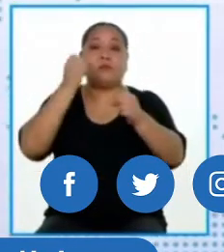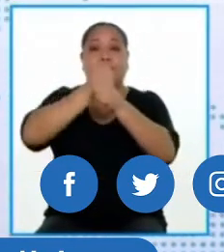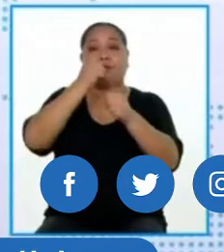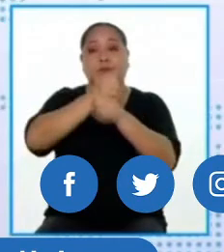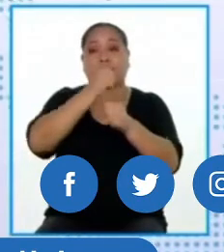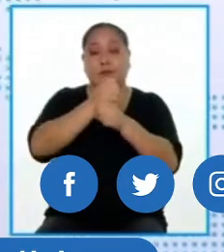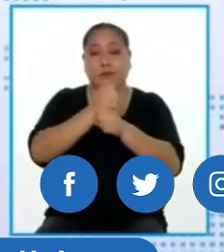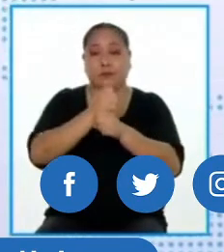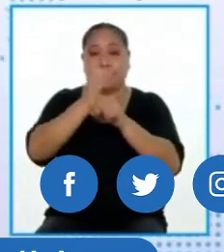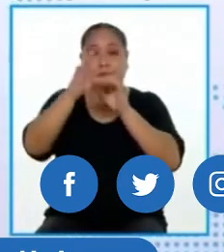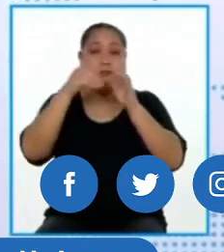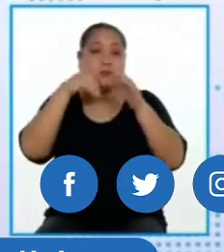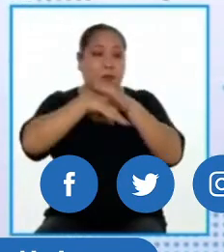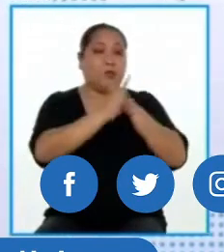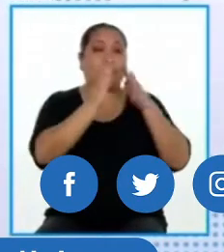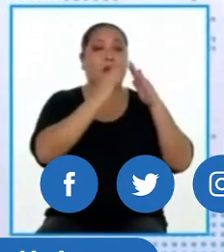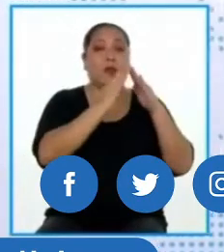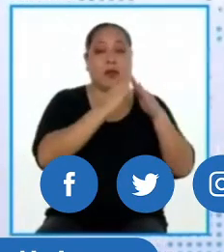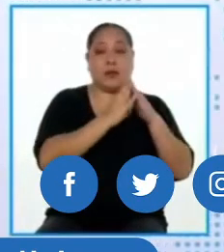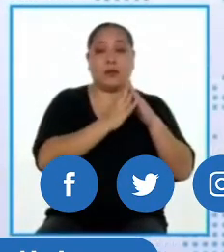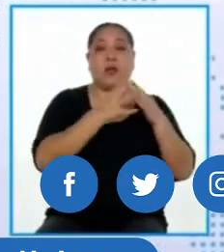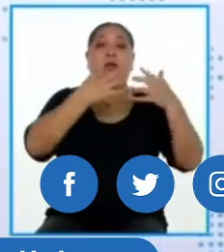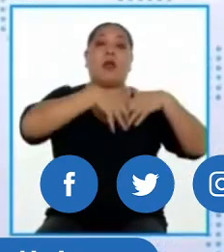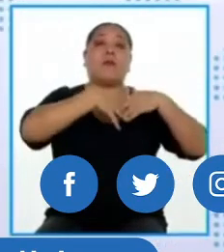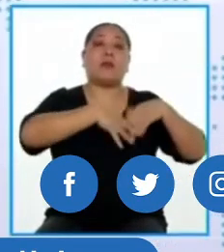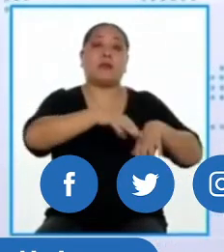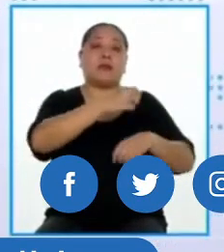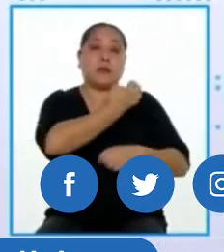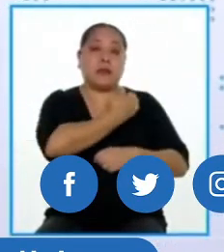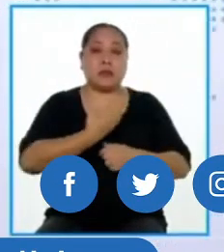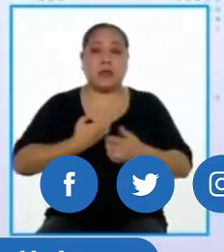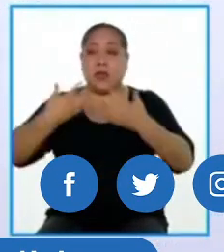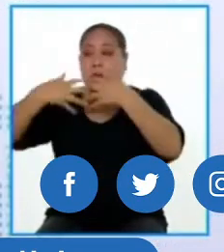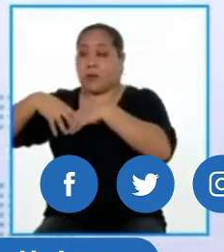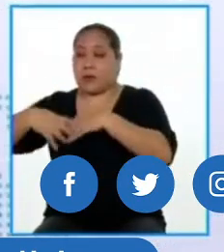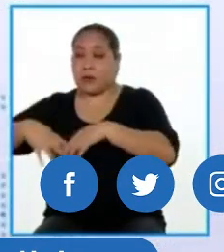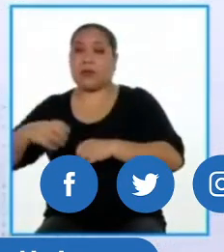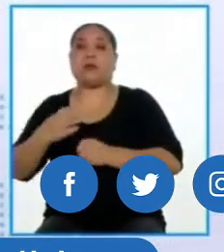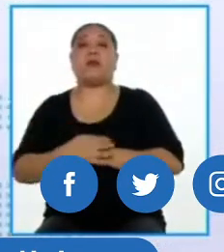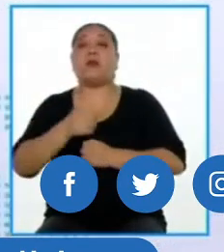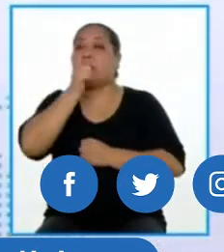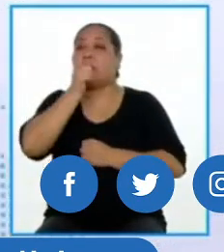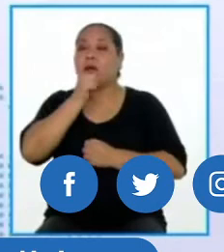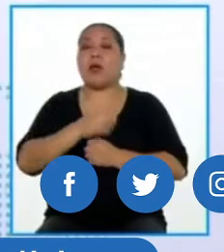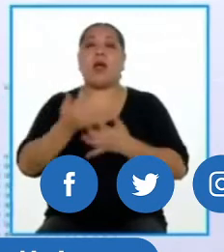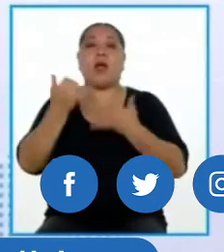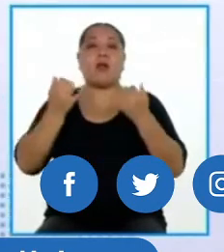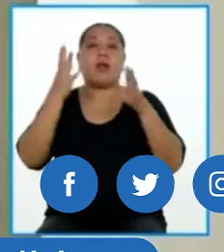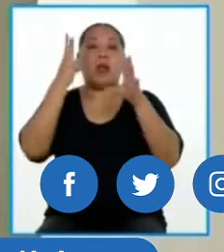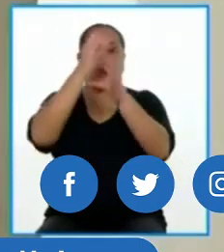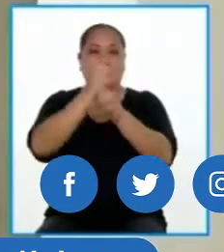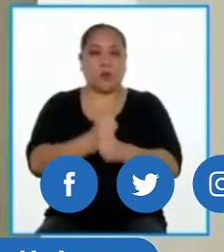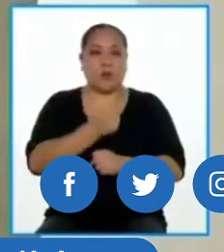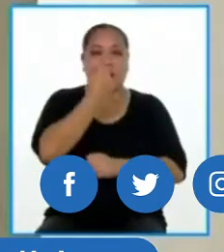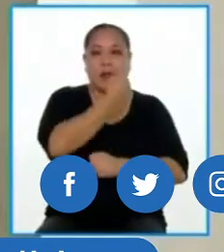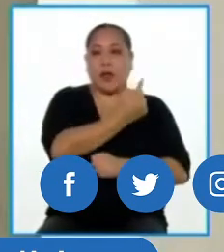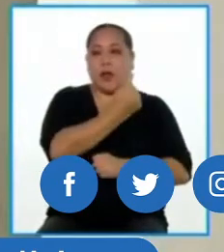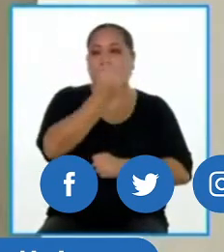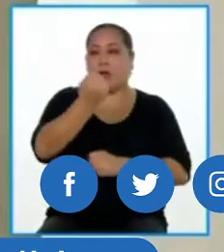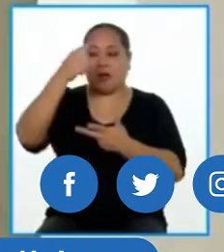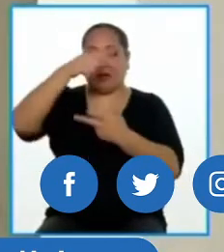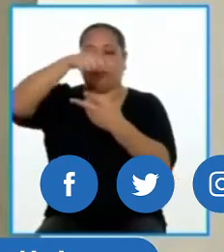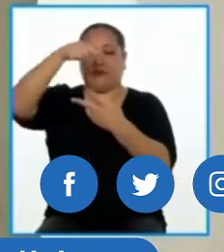en los sectores públicos y privados. Y ahora sí, en la síntesis para cada una de las